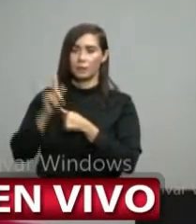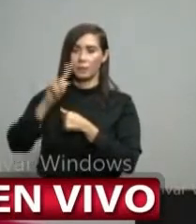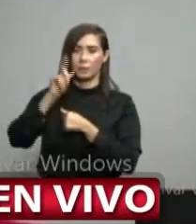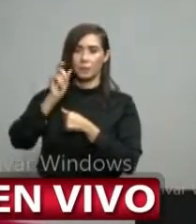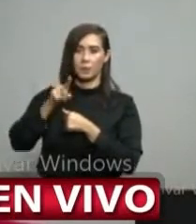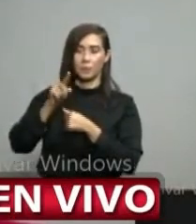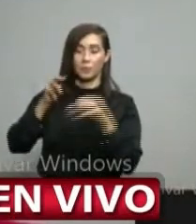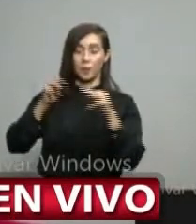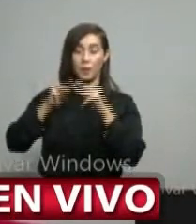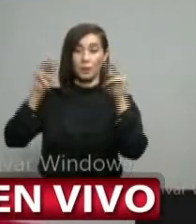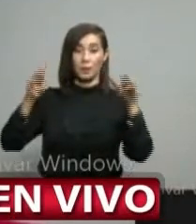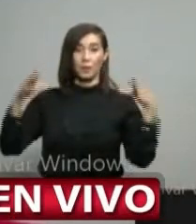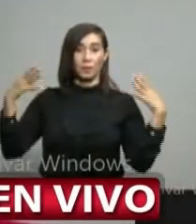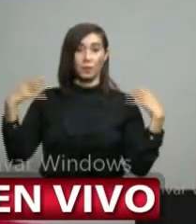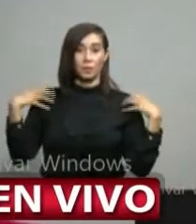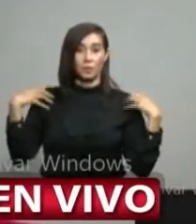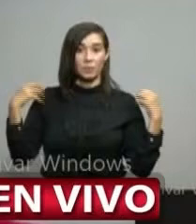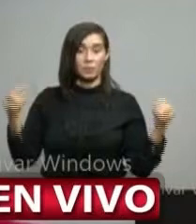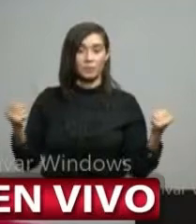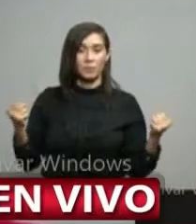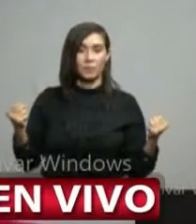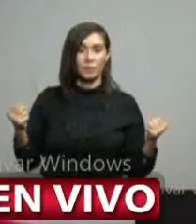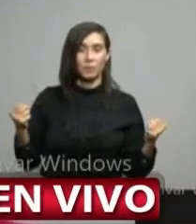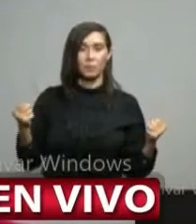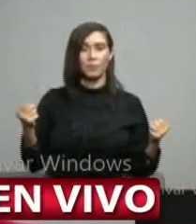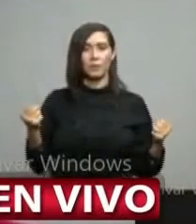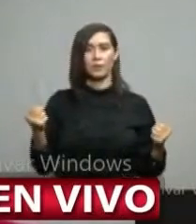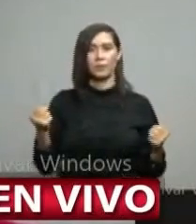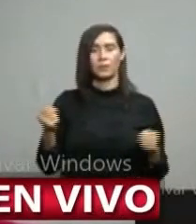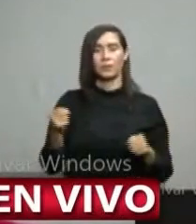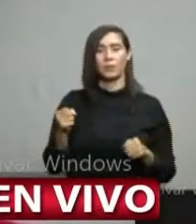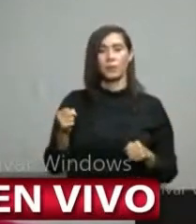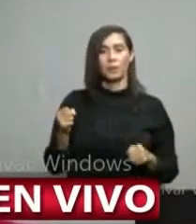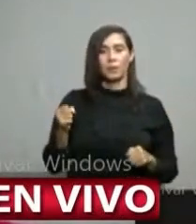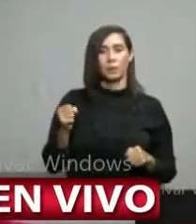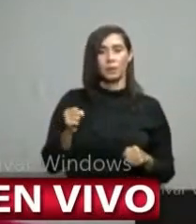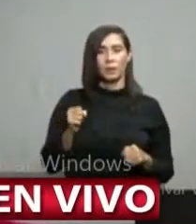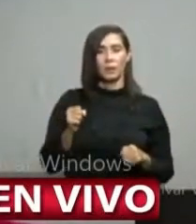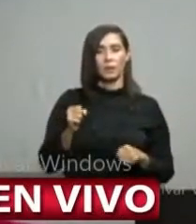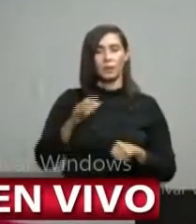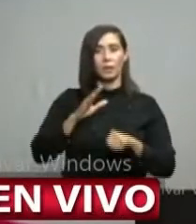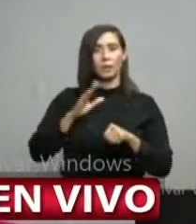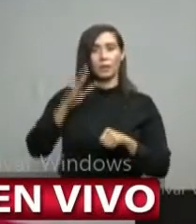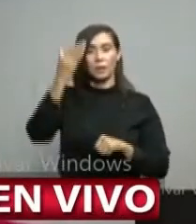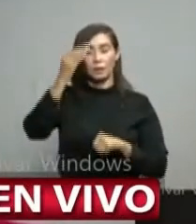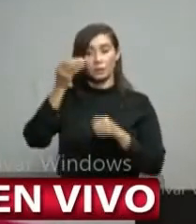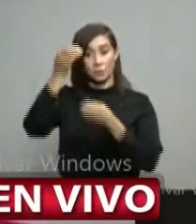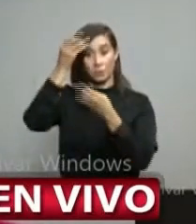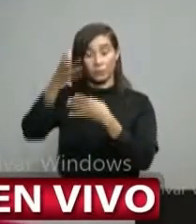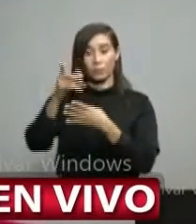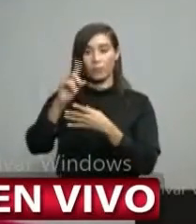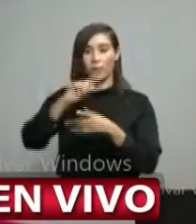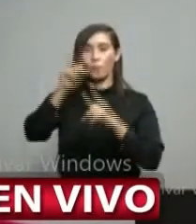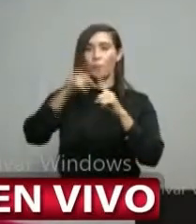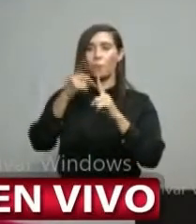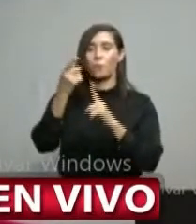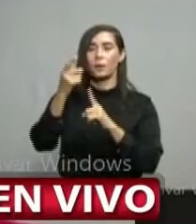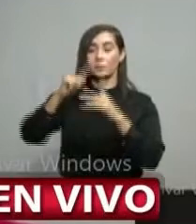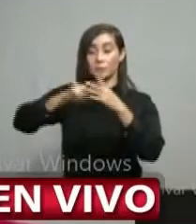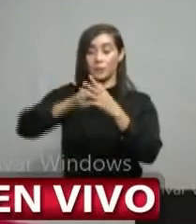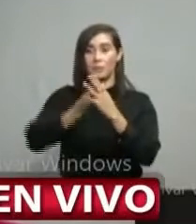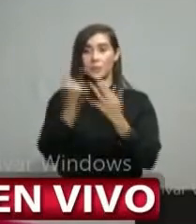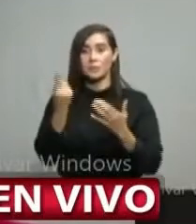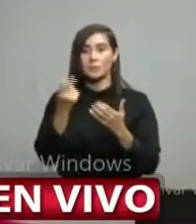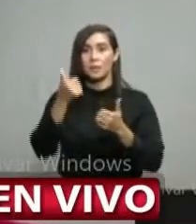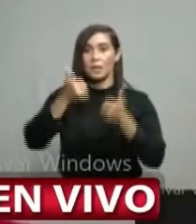ministerio de salud pública comunicado al respeto y si usted lo ha autorizado cuando se inicia y en cual de la provincia